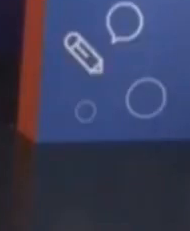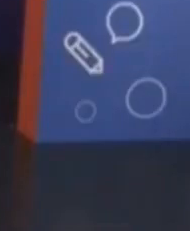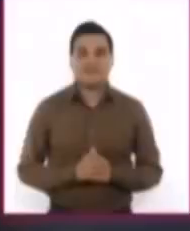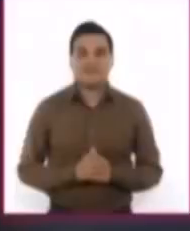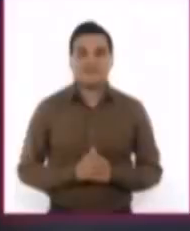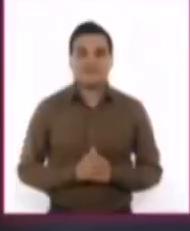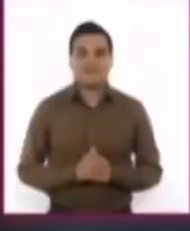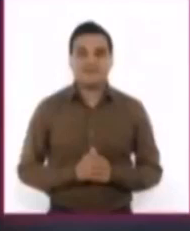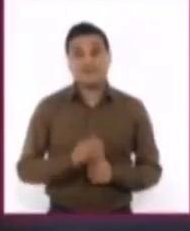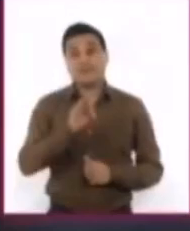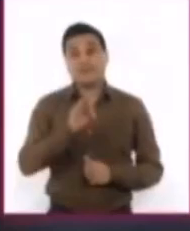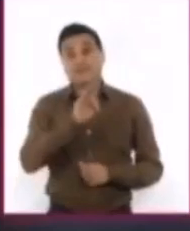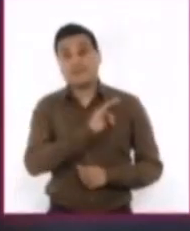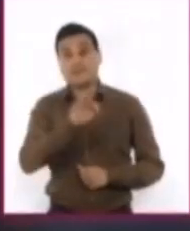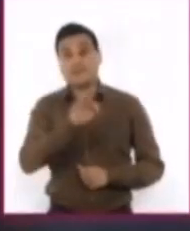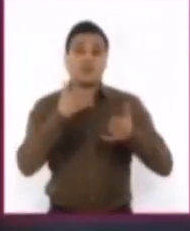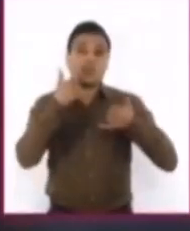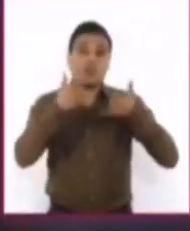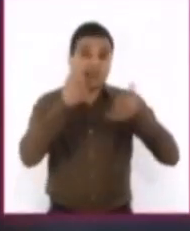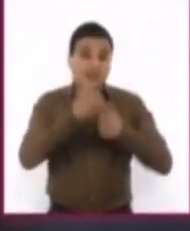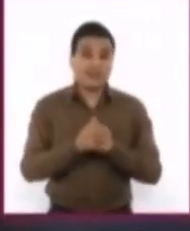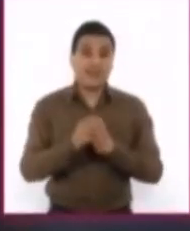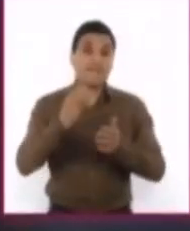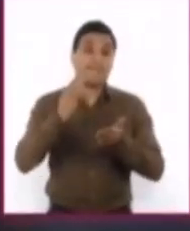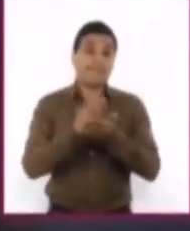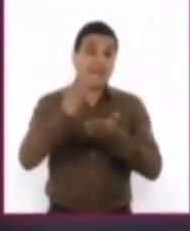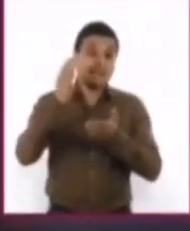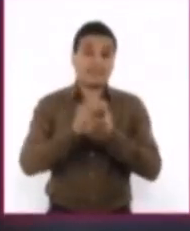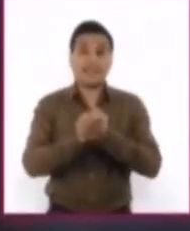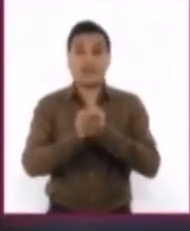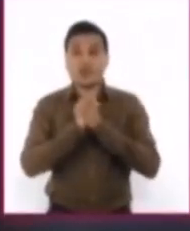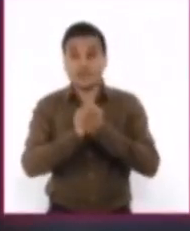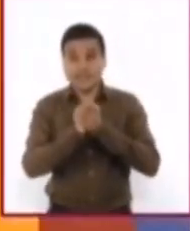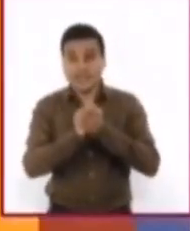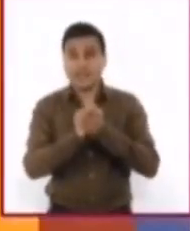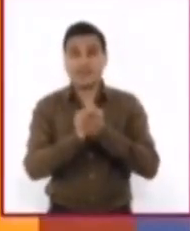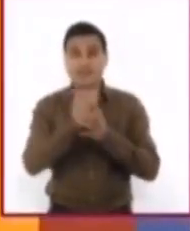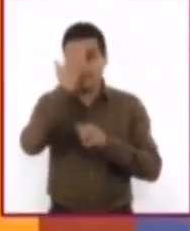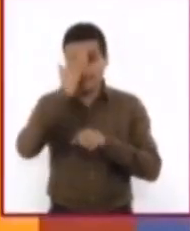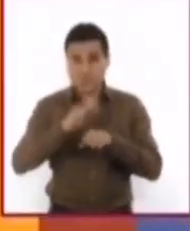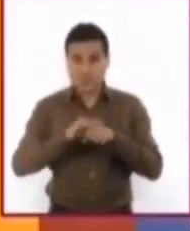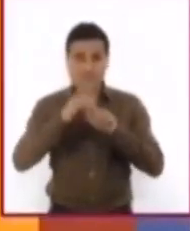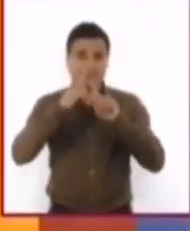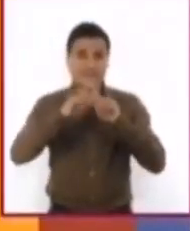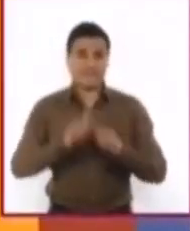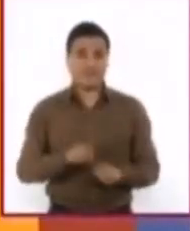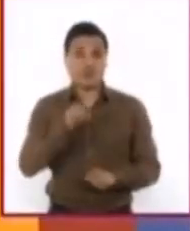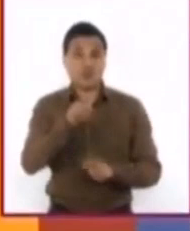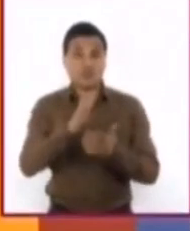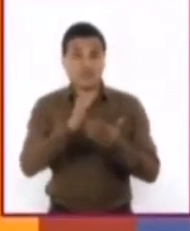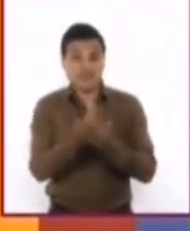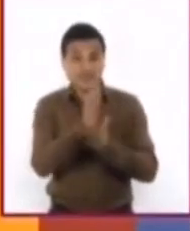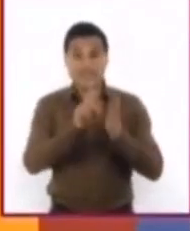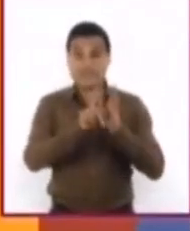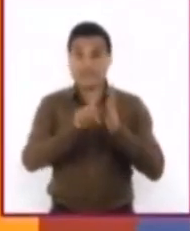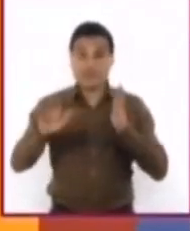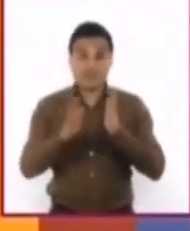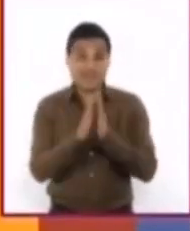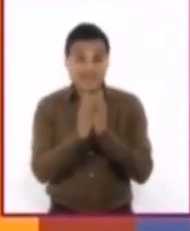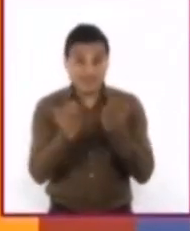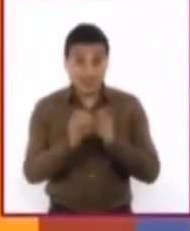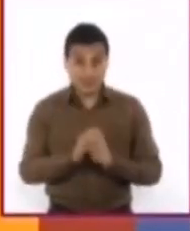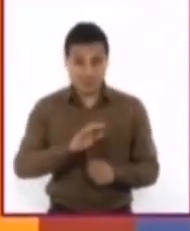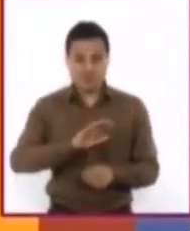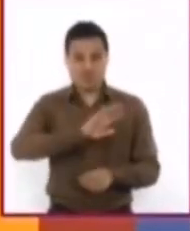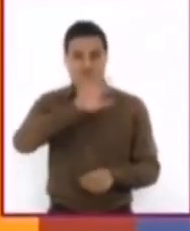Puede ser basta, lotería, memorama o cualquier otro que se les ocurra. Busquen en revistas, periódicos o libros que